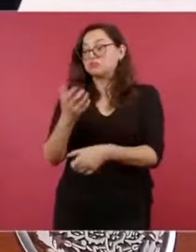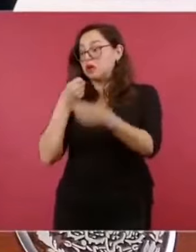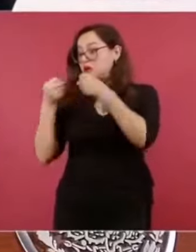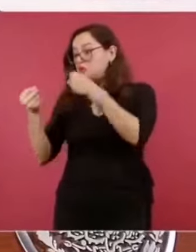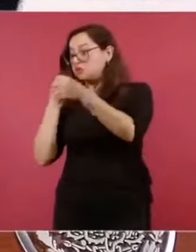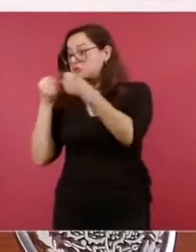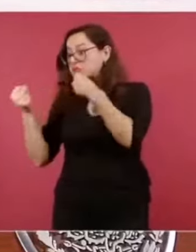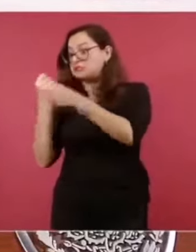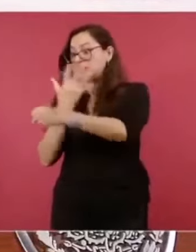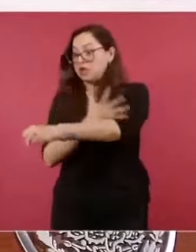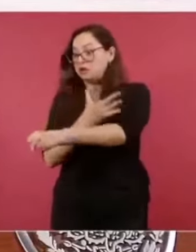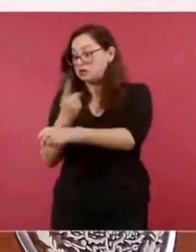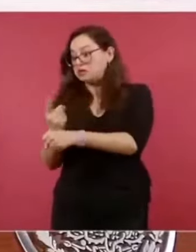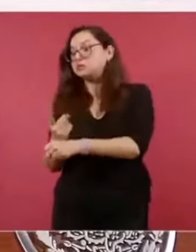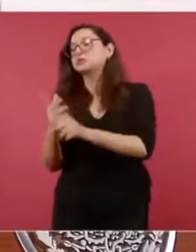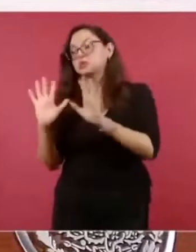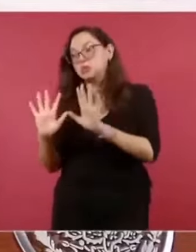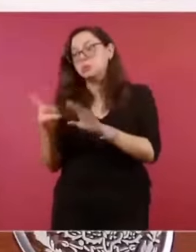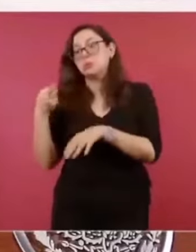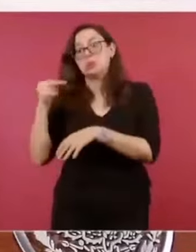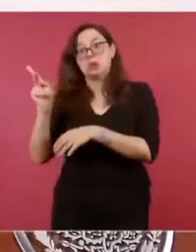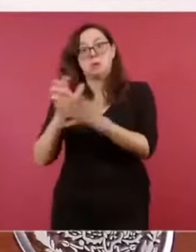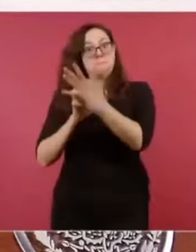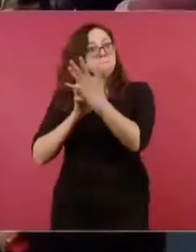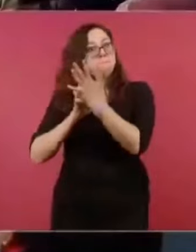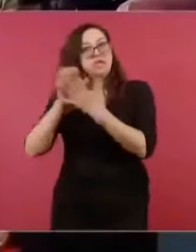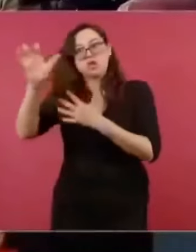millones de mexicanos,